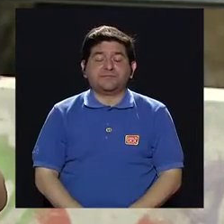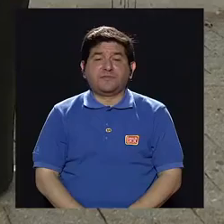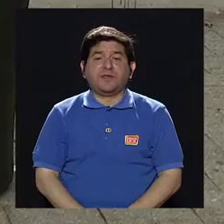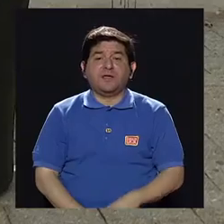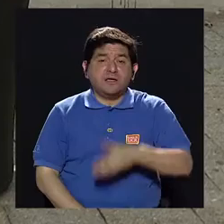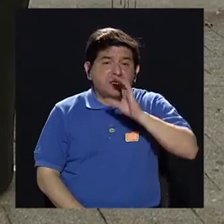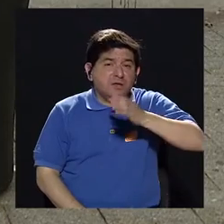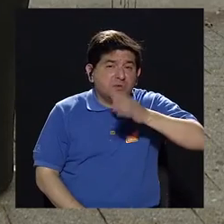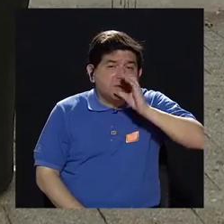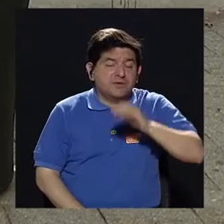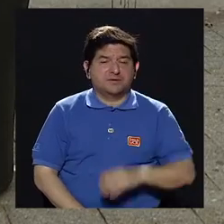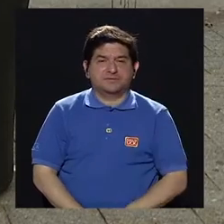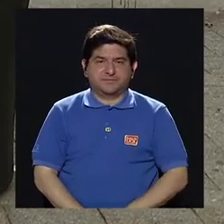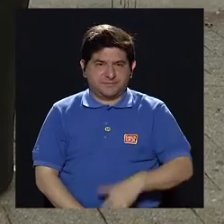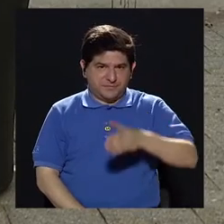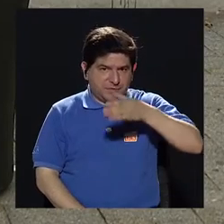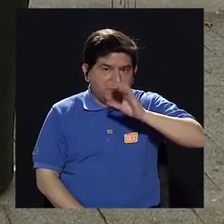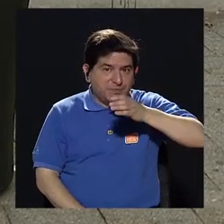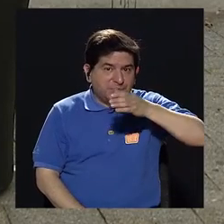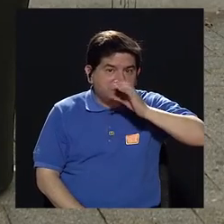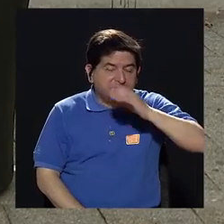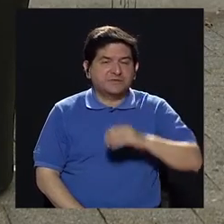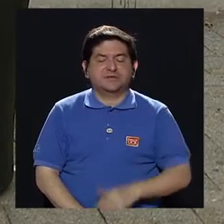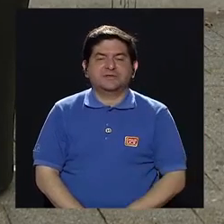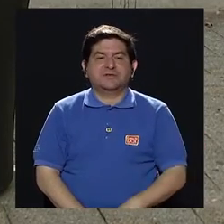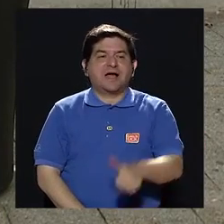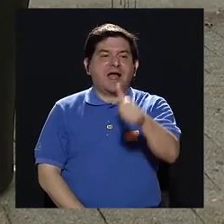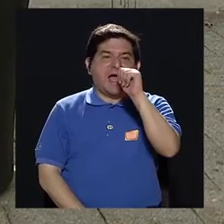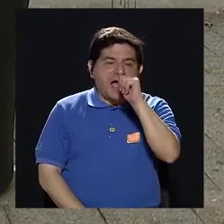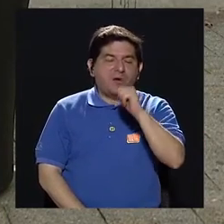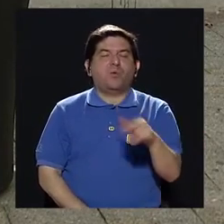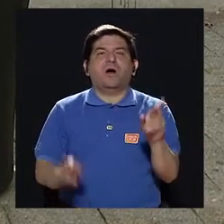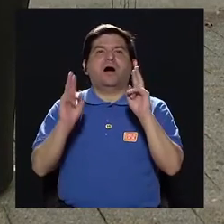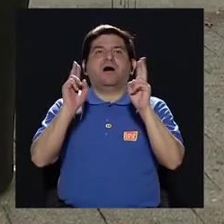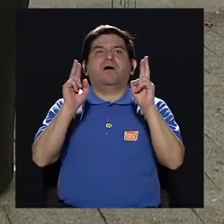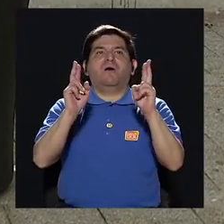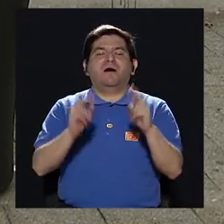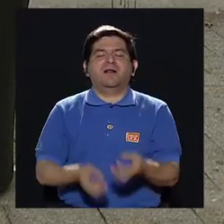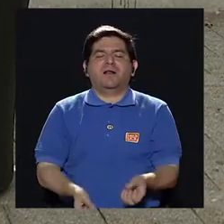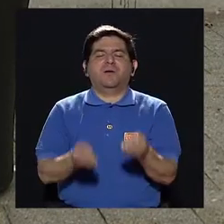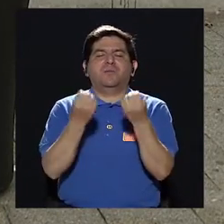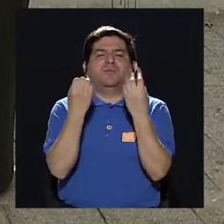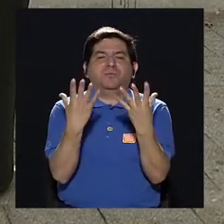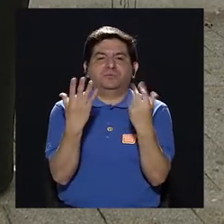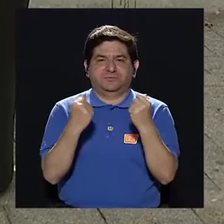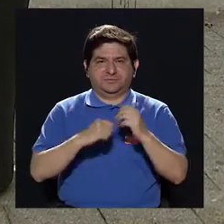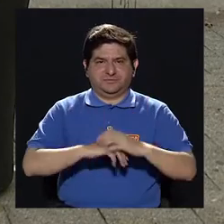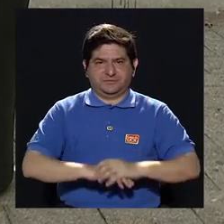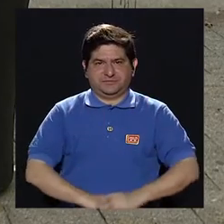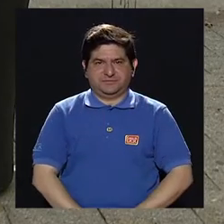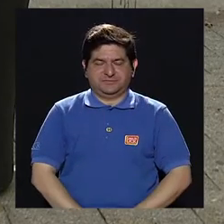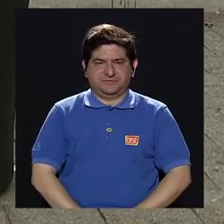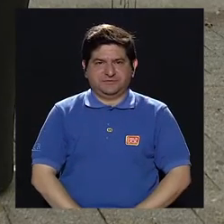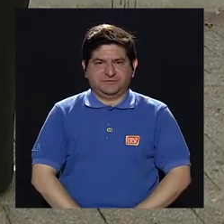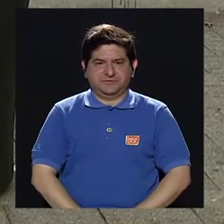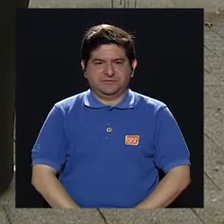¿Y los líquidos? Los líquidos, agua, ojalá la mayor cantidad posible,